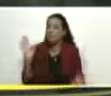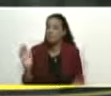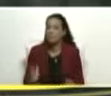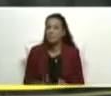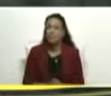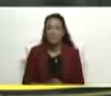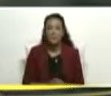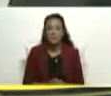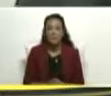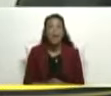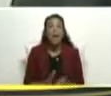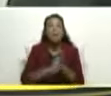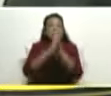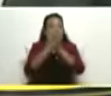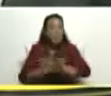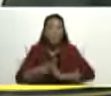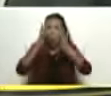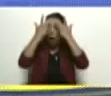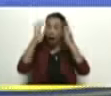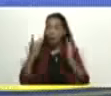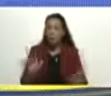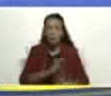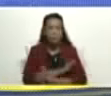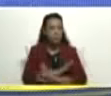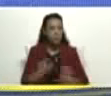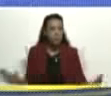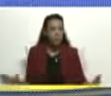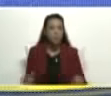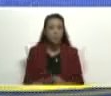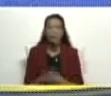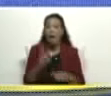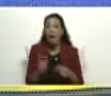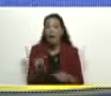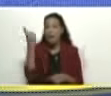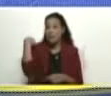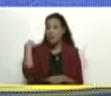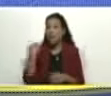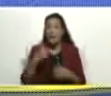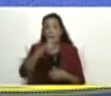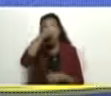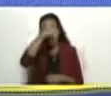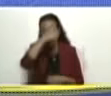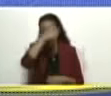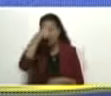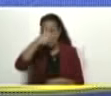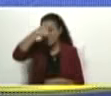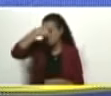Pasó el carnaval. Ayer estuvimos miércoles de ceniza.